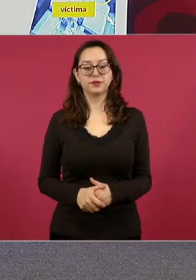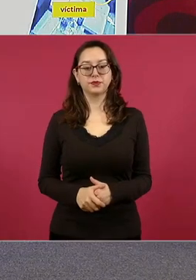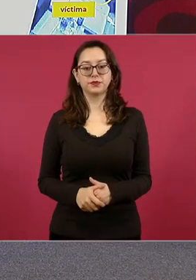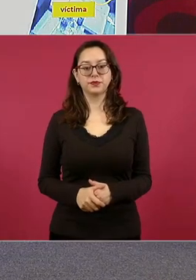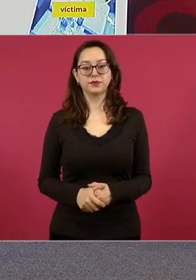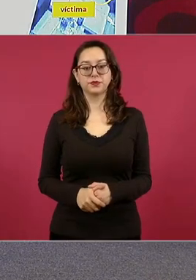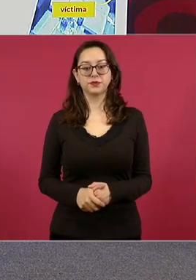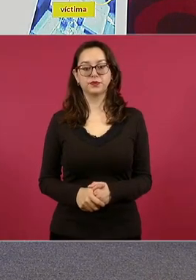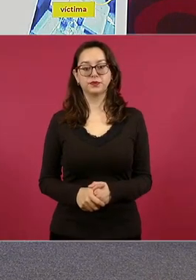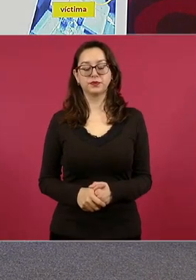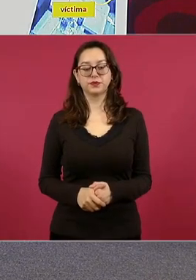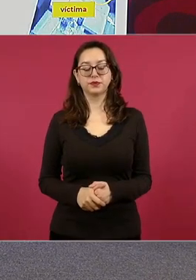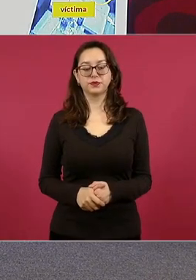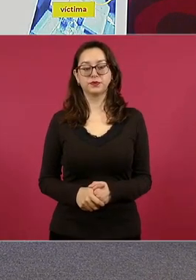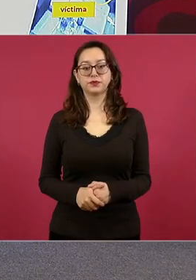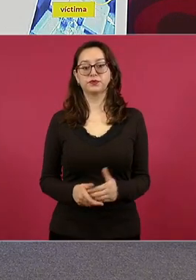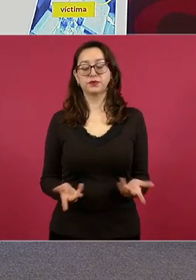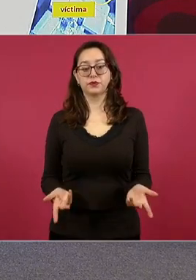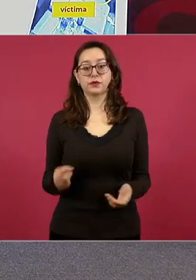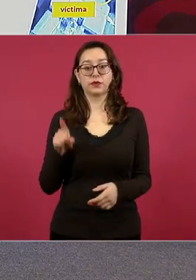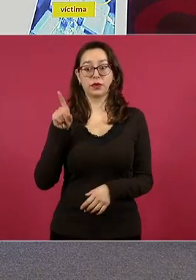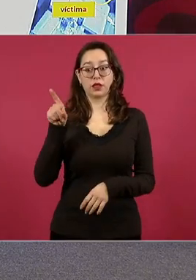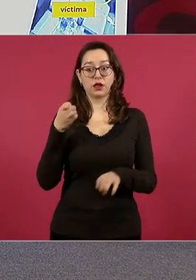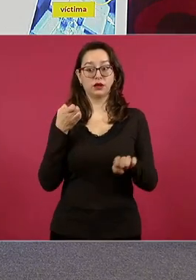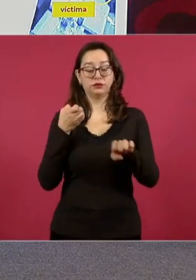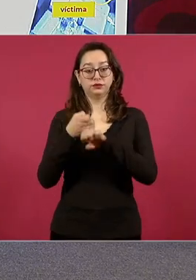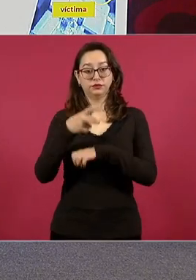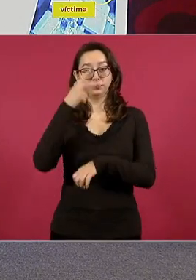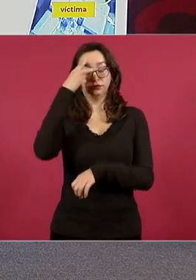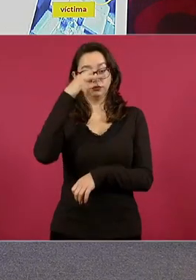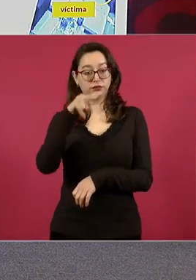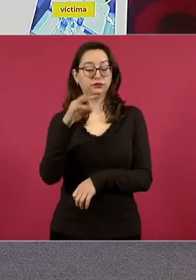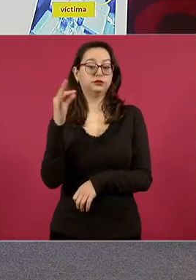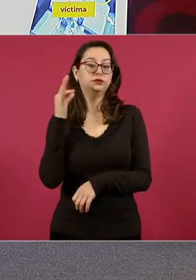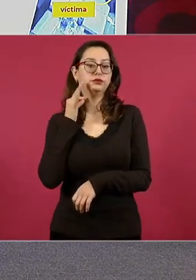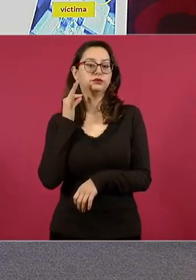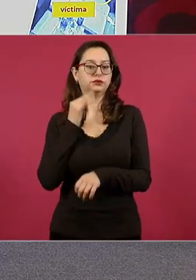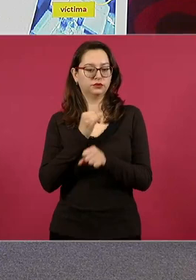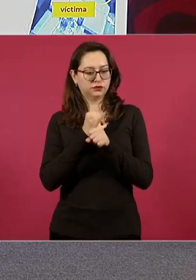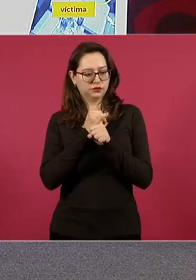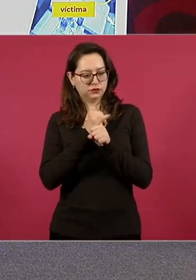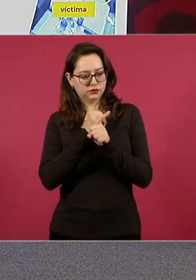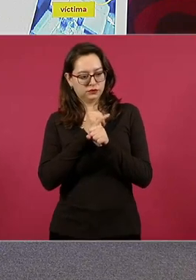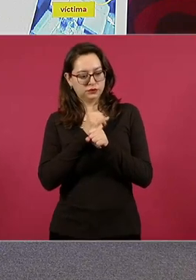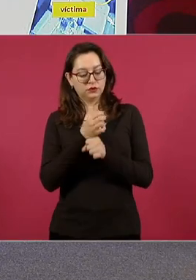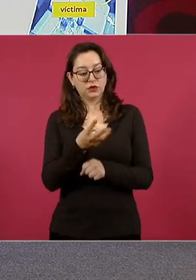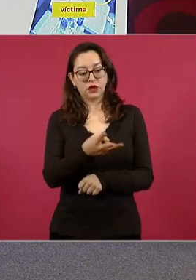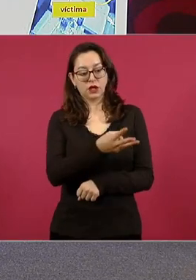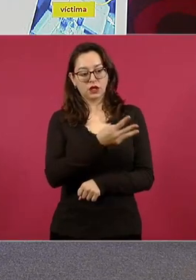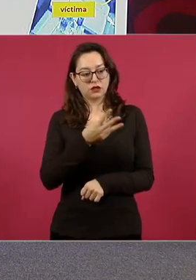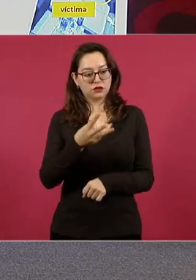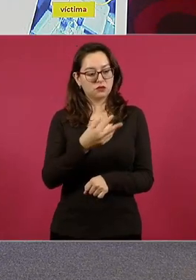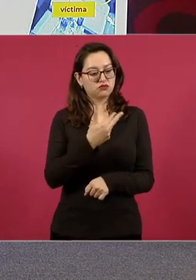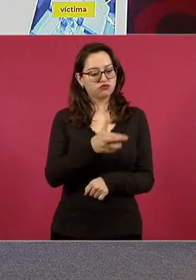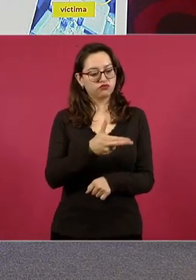con las investigaciones realizadas por la Fiscalía del Estado de México, los hoy detenidos se encontraban en dicho restaurante cuando